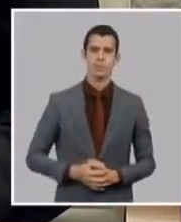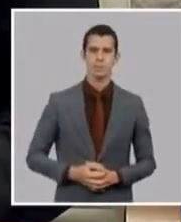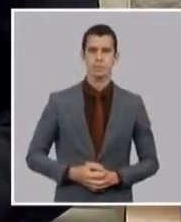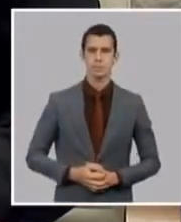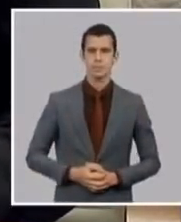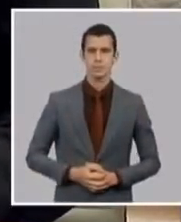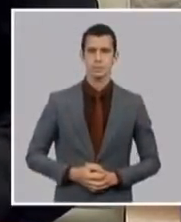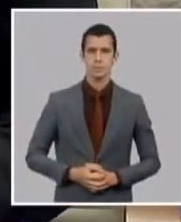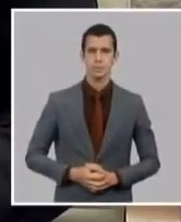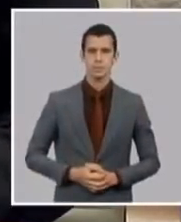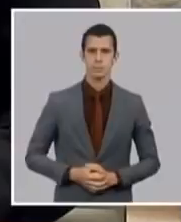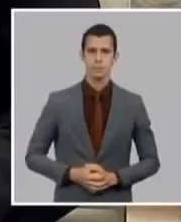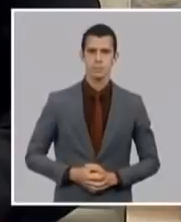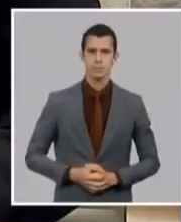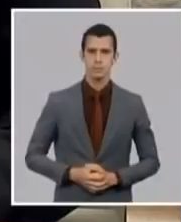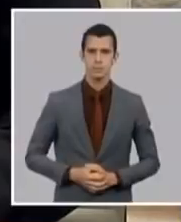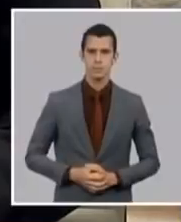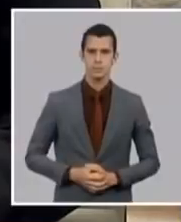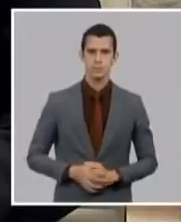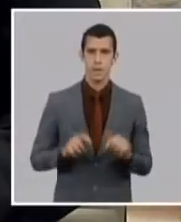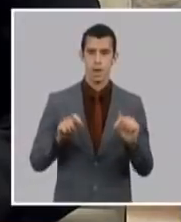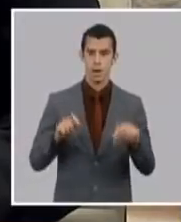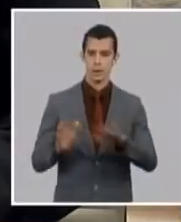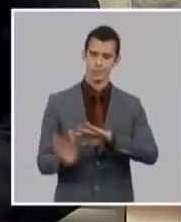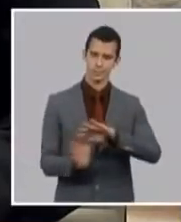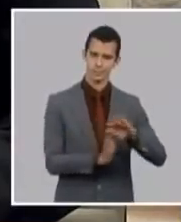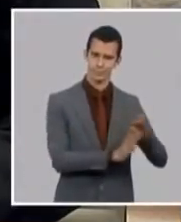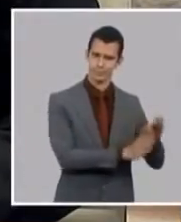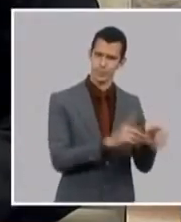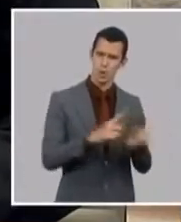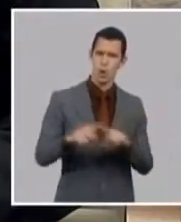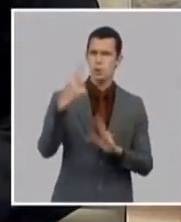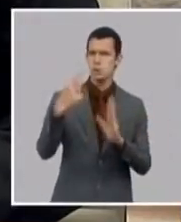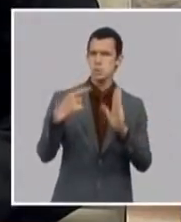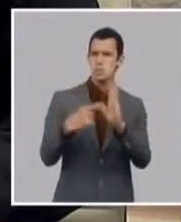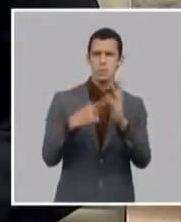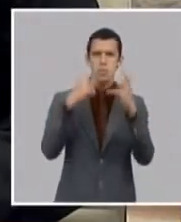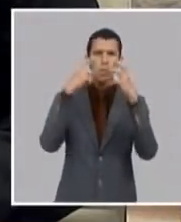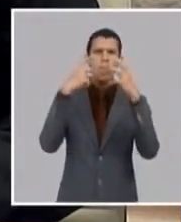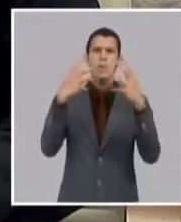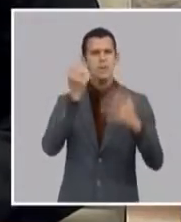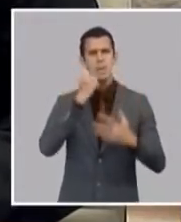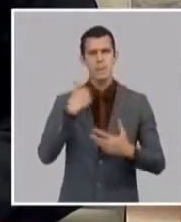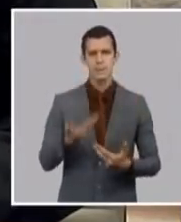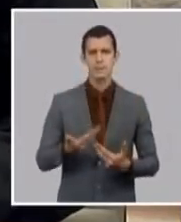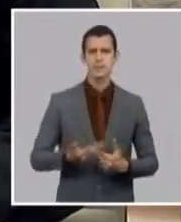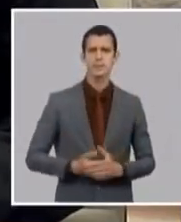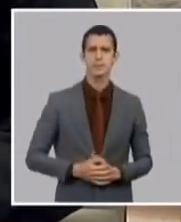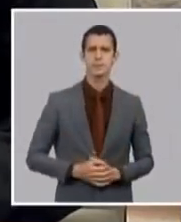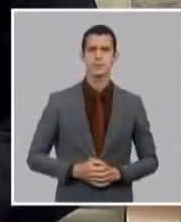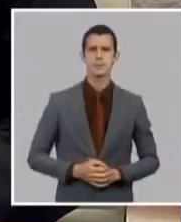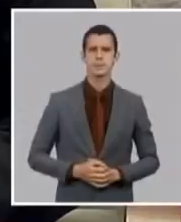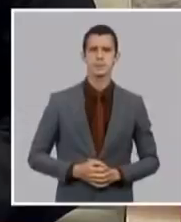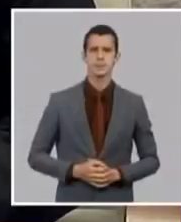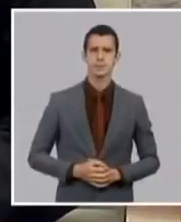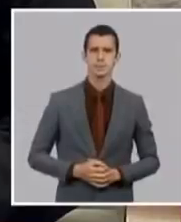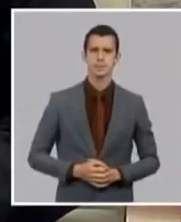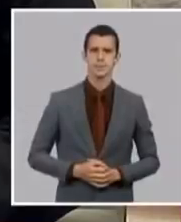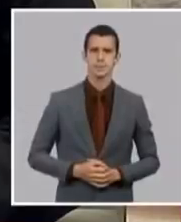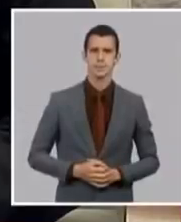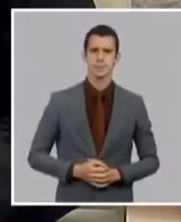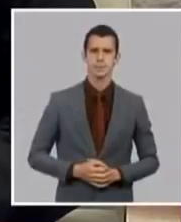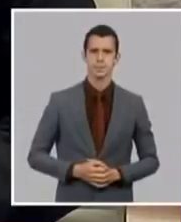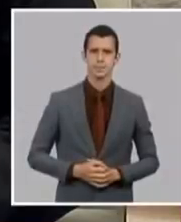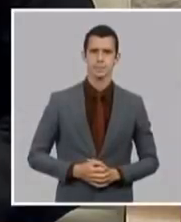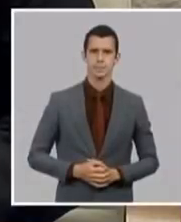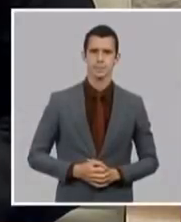y bueno otro asunto que quería aprovechar Randy es una propuesta que hemos